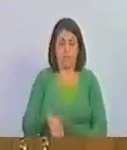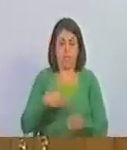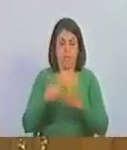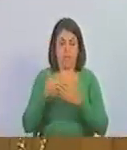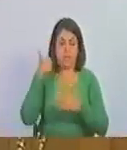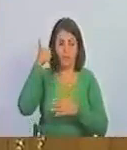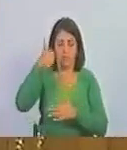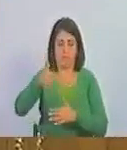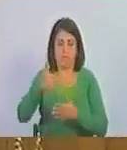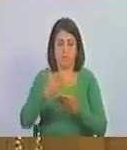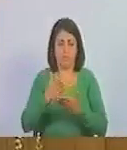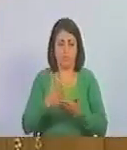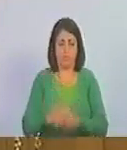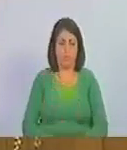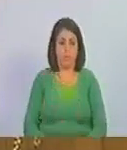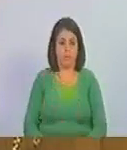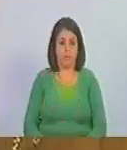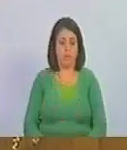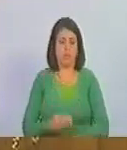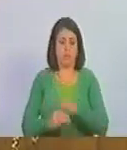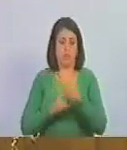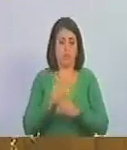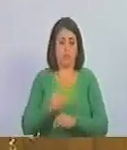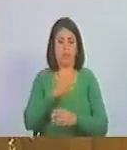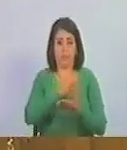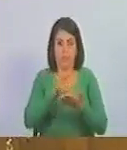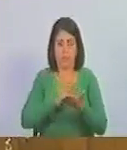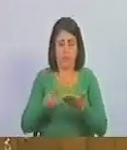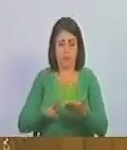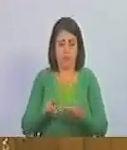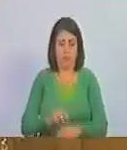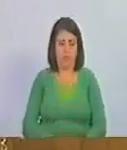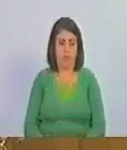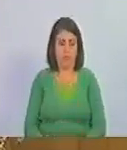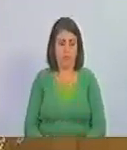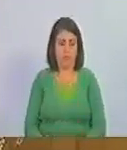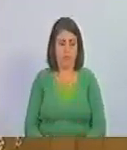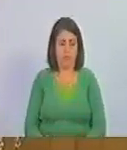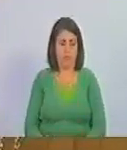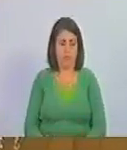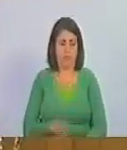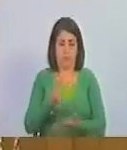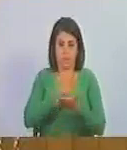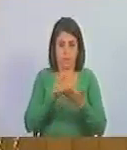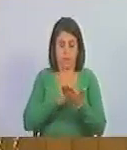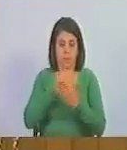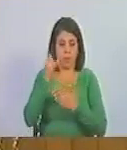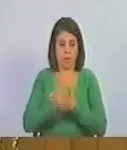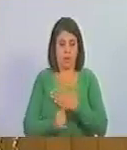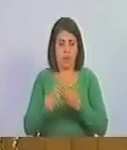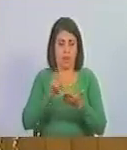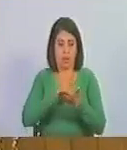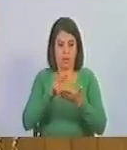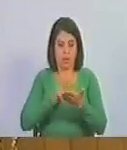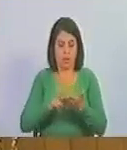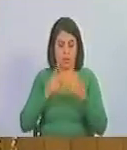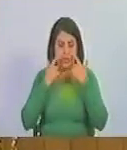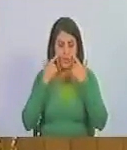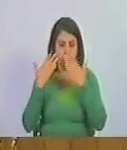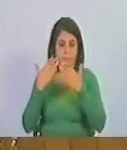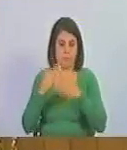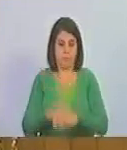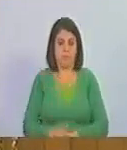la victoria siempre pido permiso presidente para leer el acuerdo ciudadano secretario por favor si no se da lectura ¿qué leen a usted?